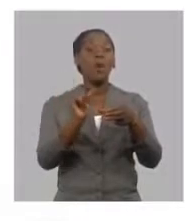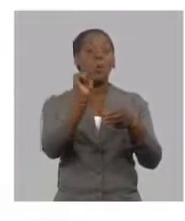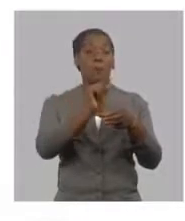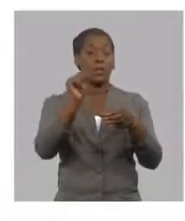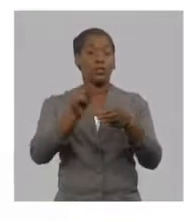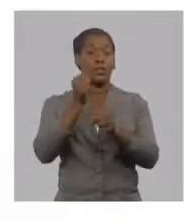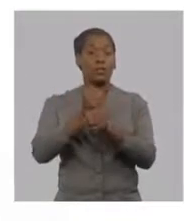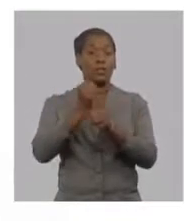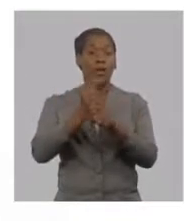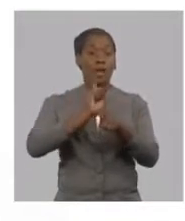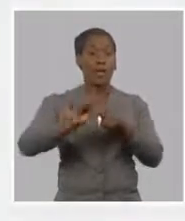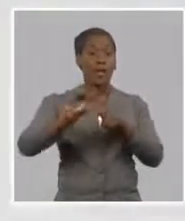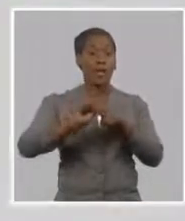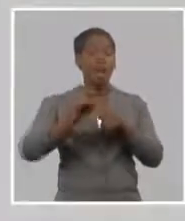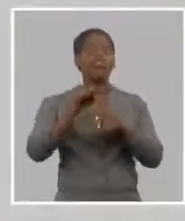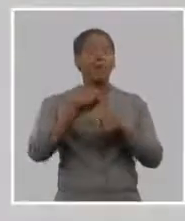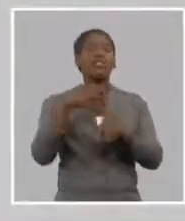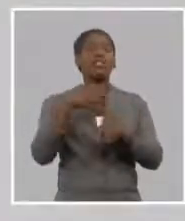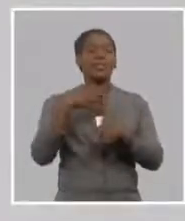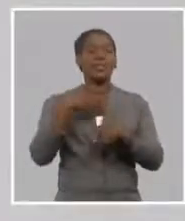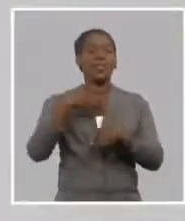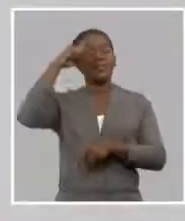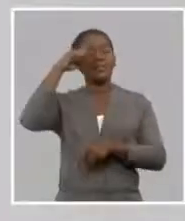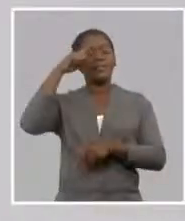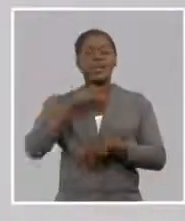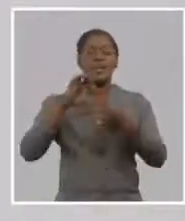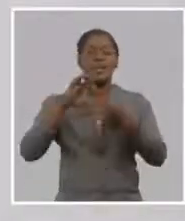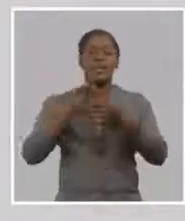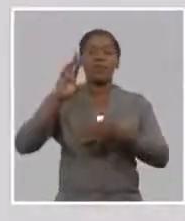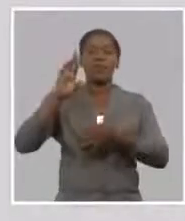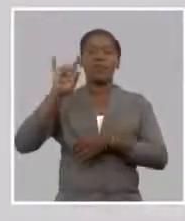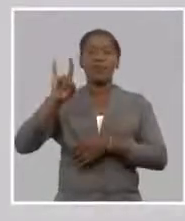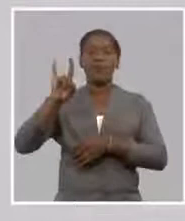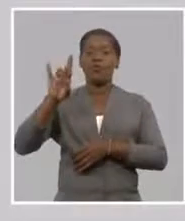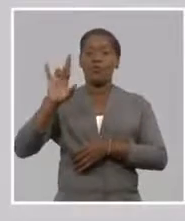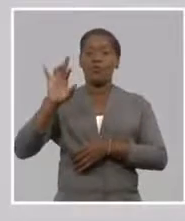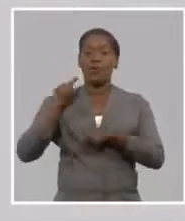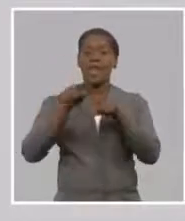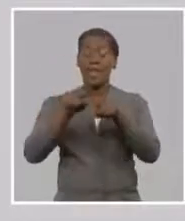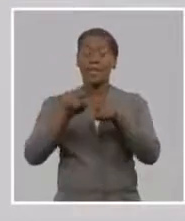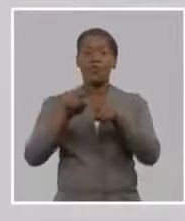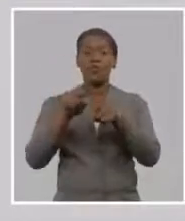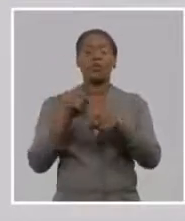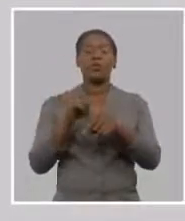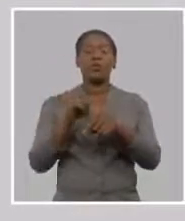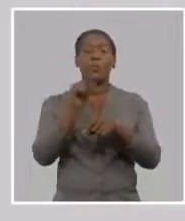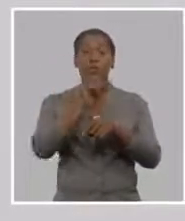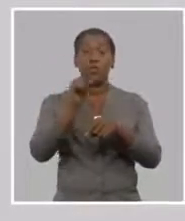lo vemos cuando hay un ciclón cuando hay sequía cuando hay plagas de enfermedades que atacan los cultivos